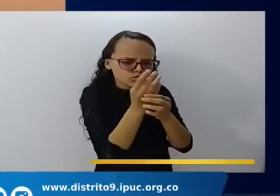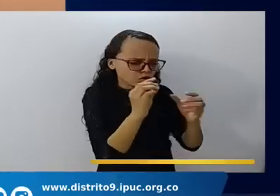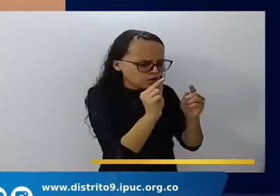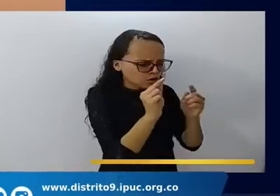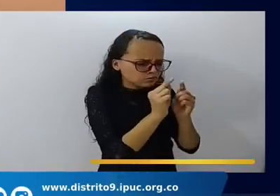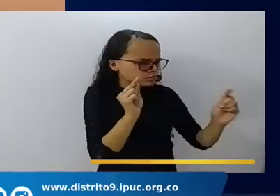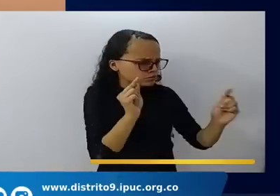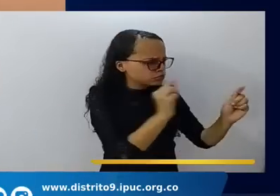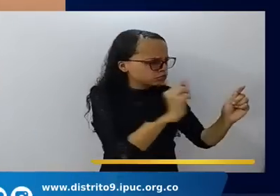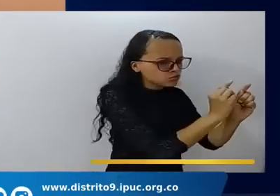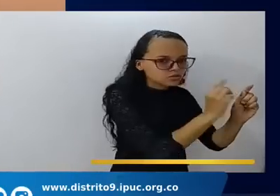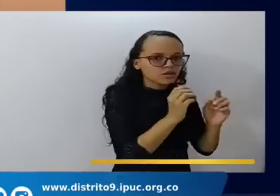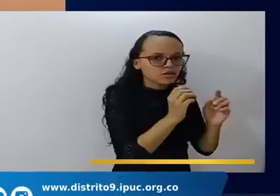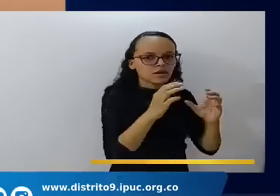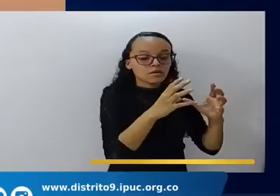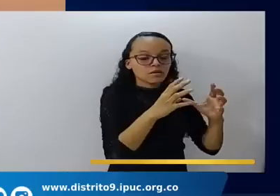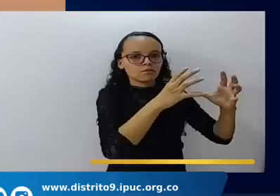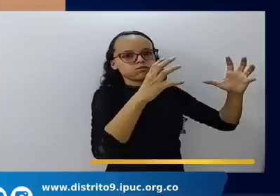veces más lejano.